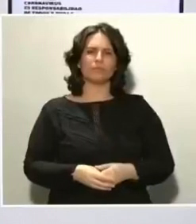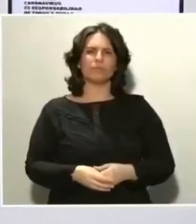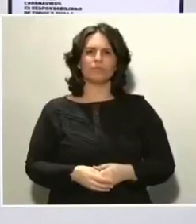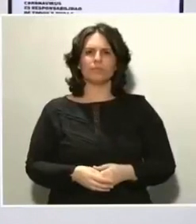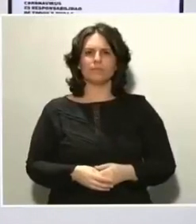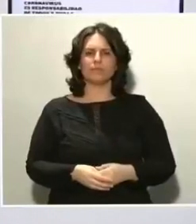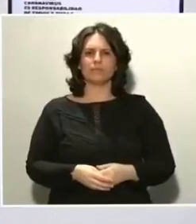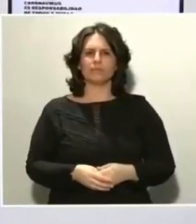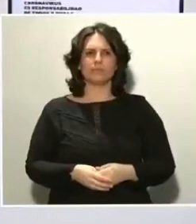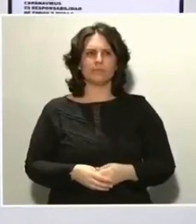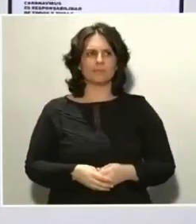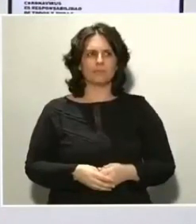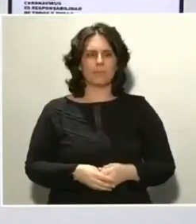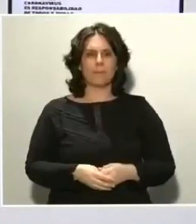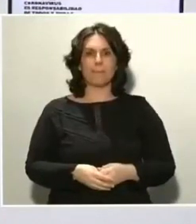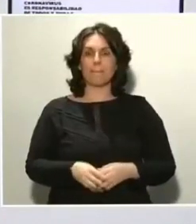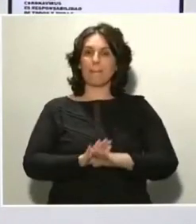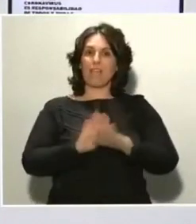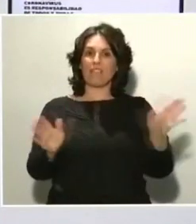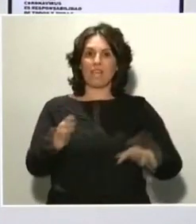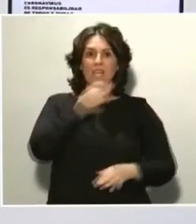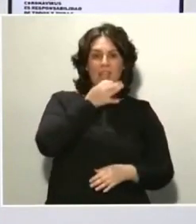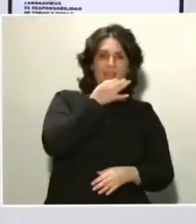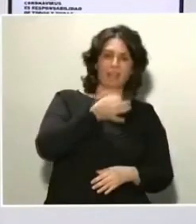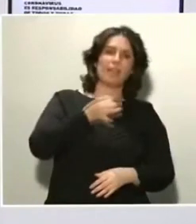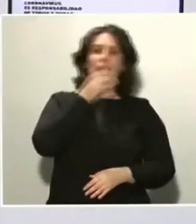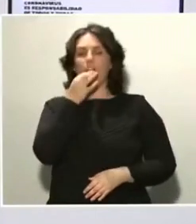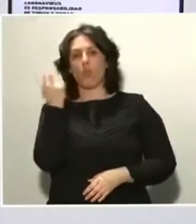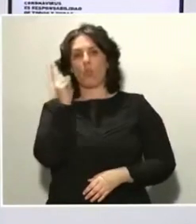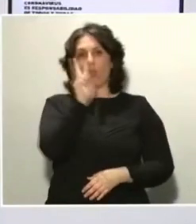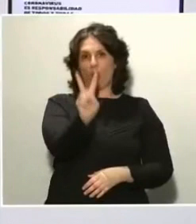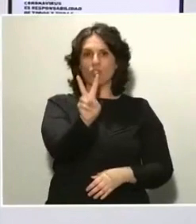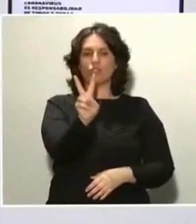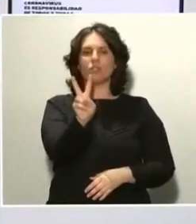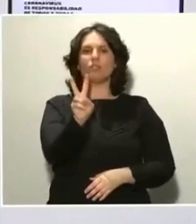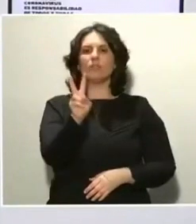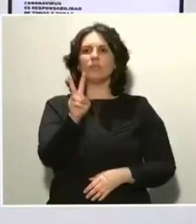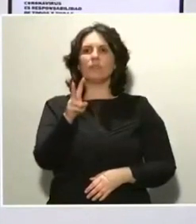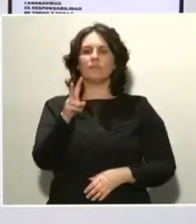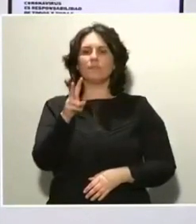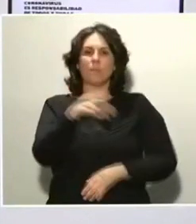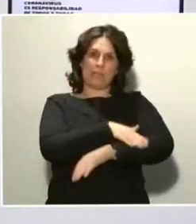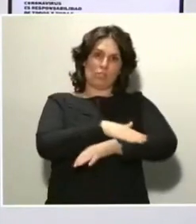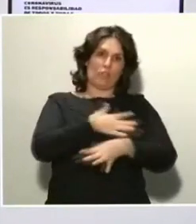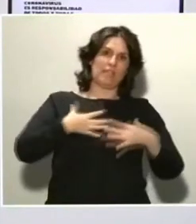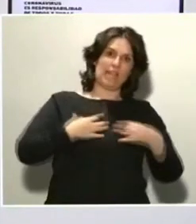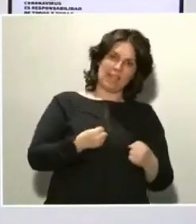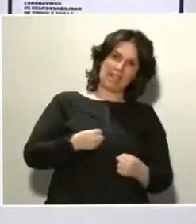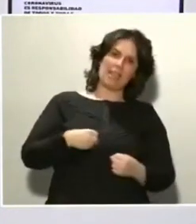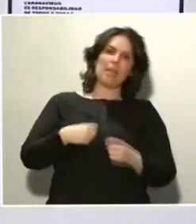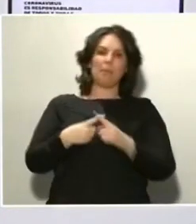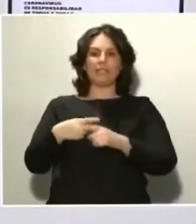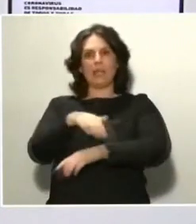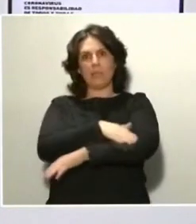Una vez finalizadas las intervenciones de los ministros, el ministro de Sanidad, Salvador Illa, y el ministro de Ciencia, Pedro Duque,